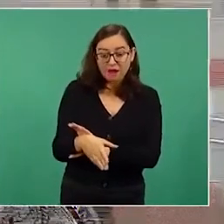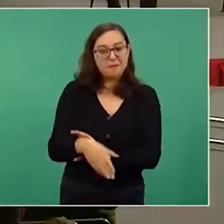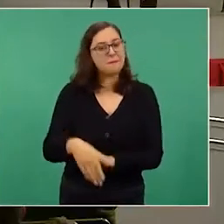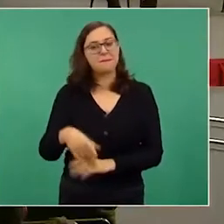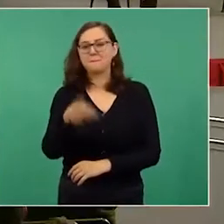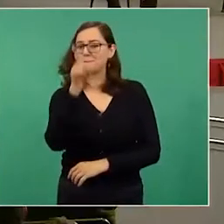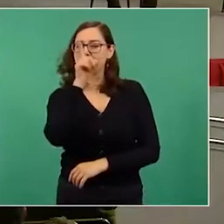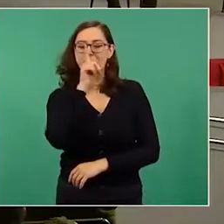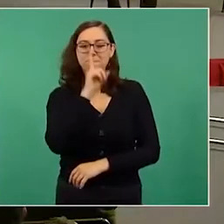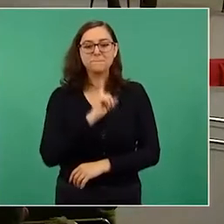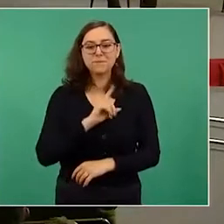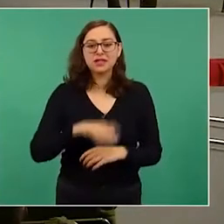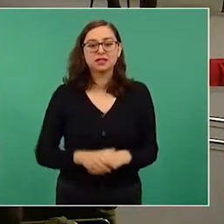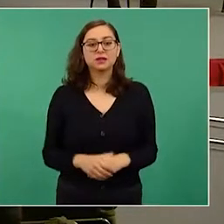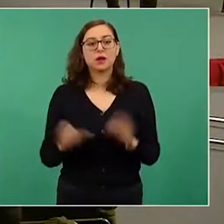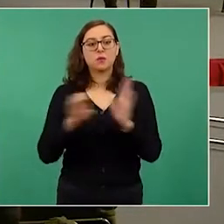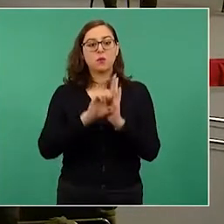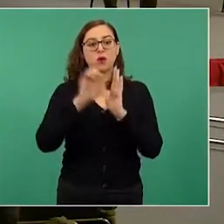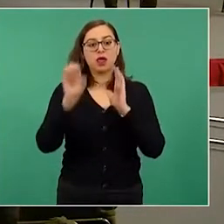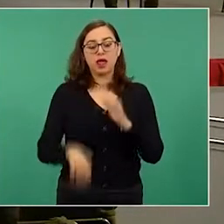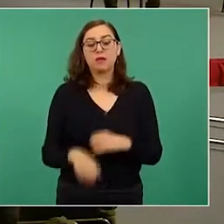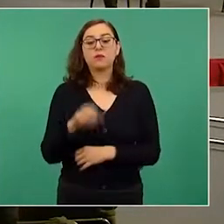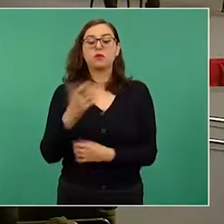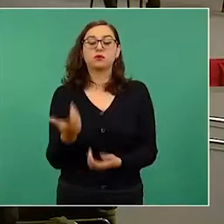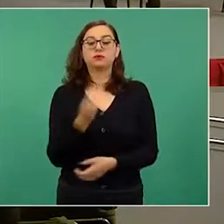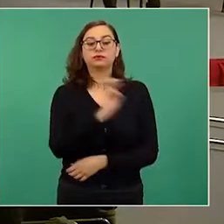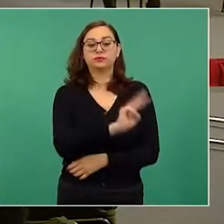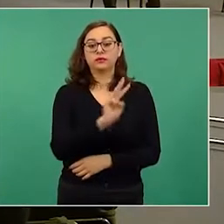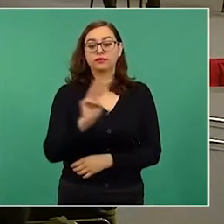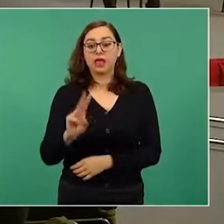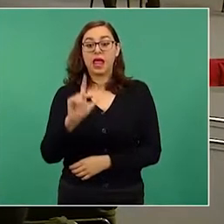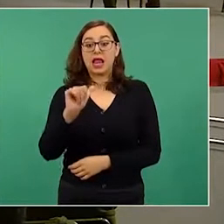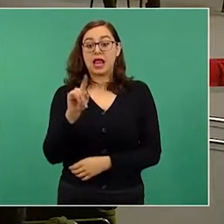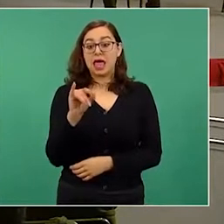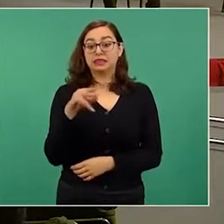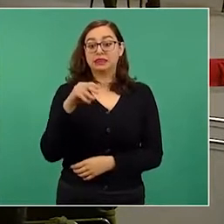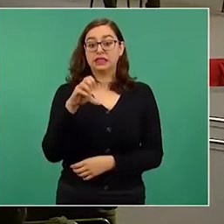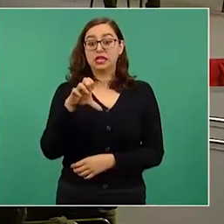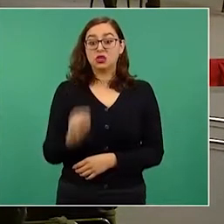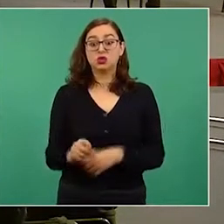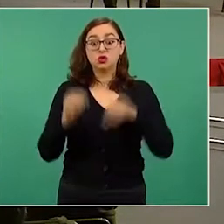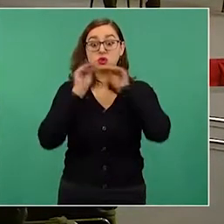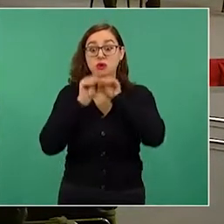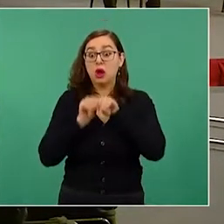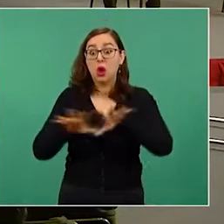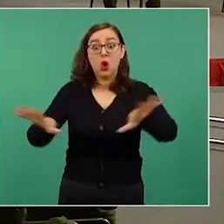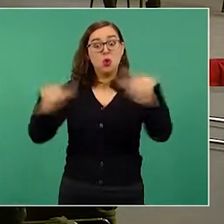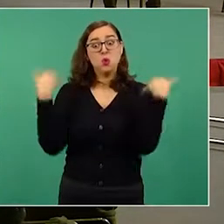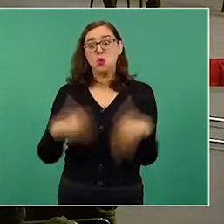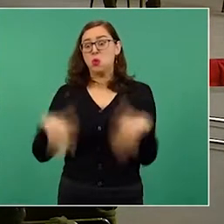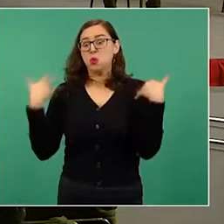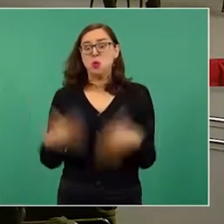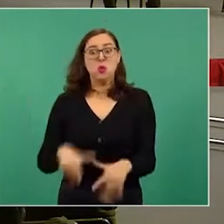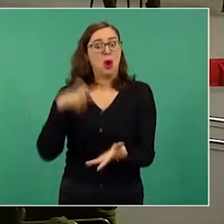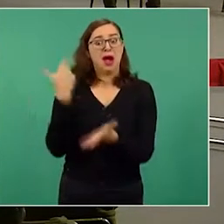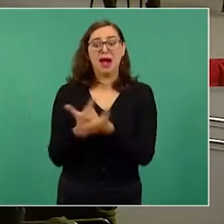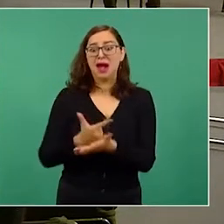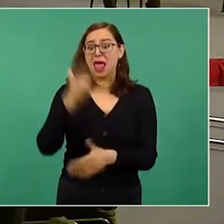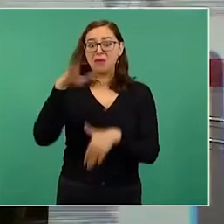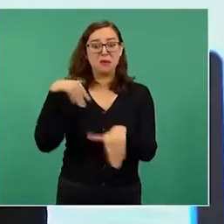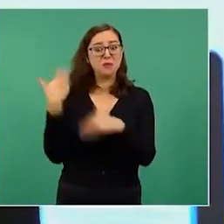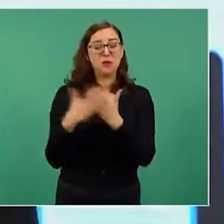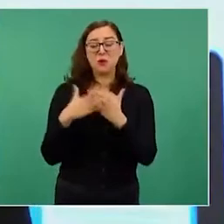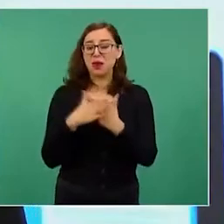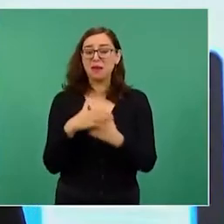Plataforma Digital Latinos publicó una nota alarmista y sin sustento sobre el paquete económico para el